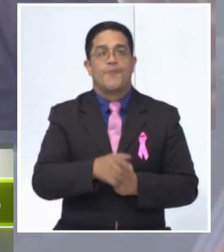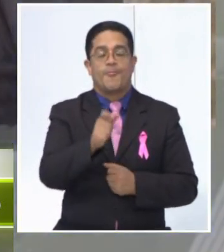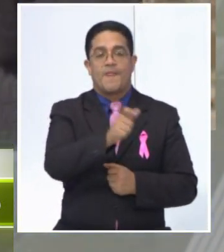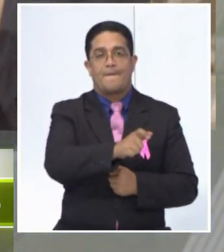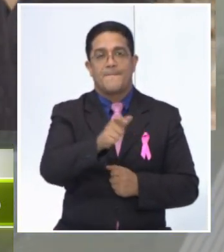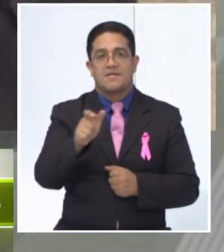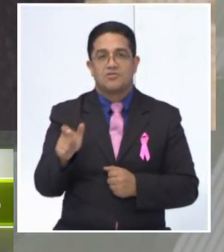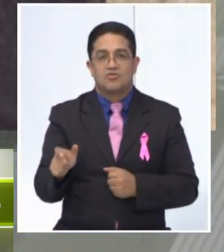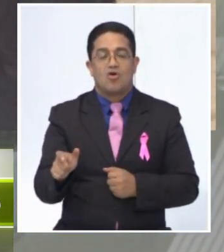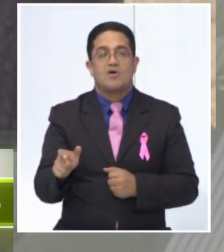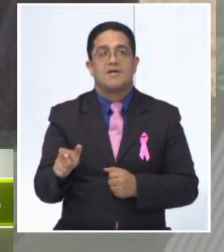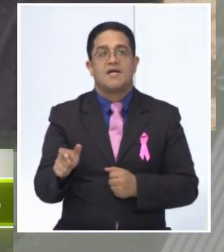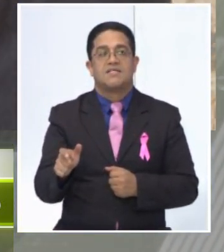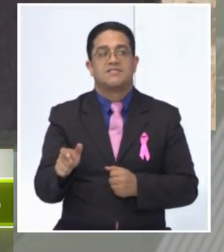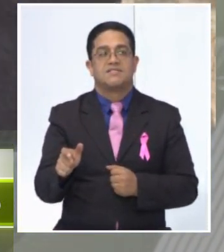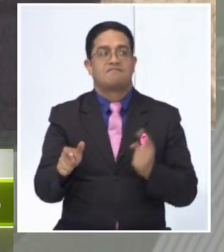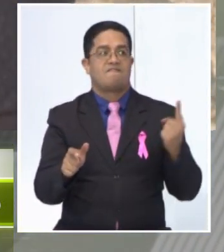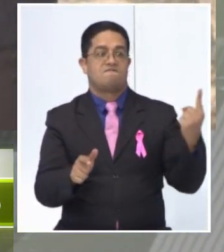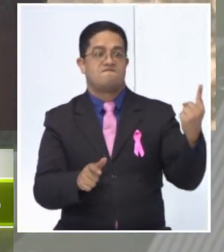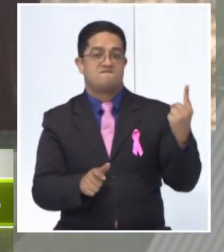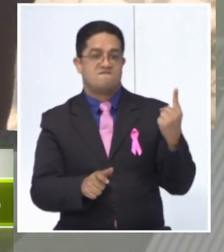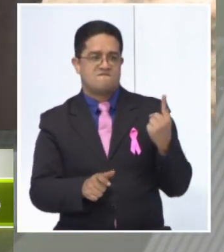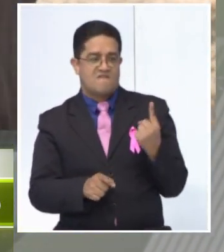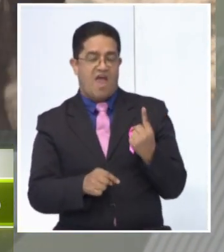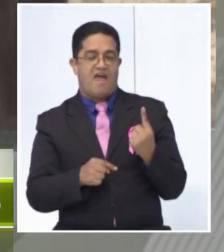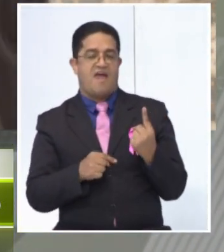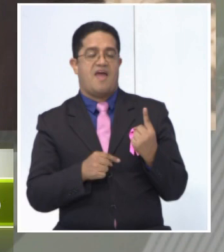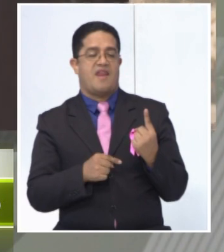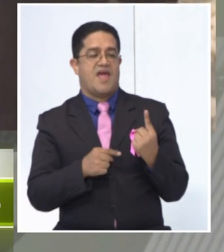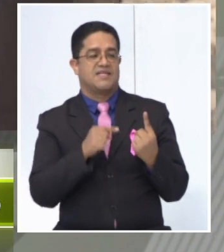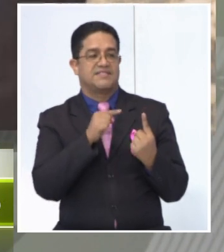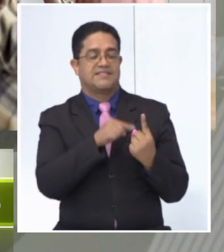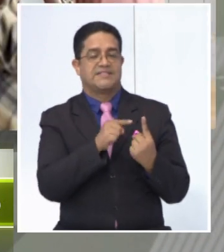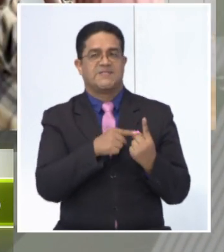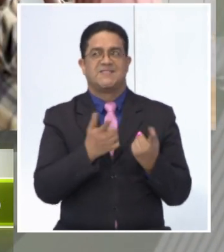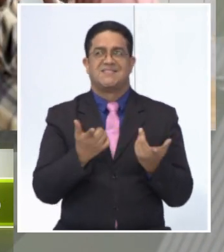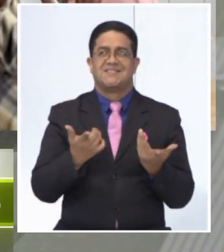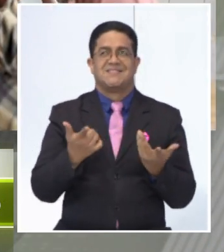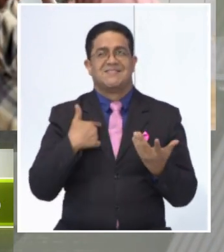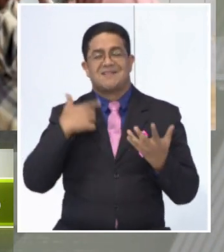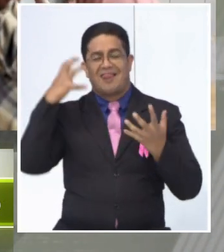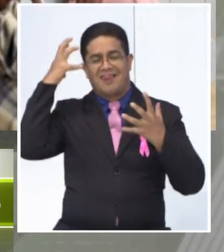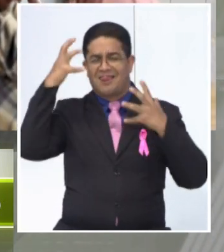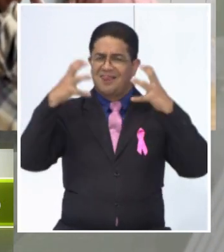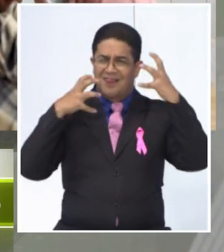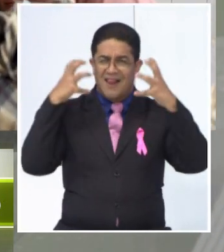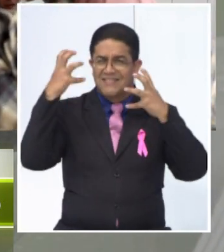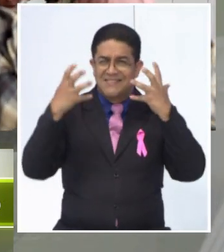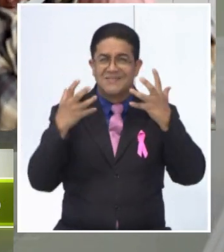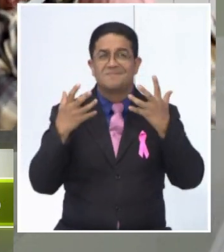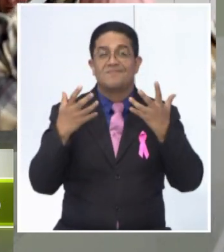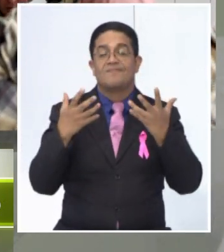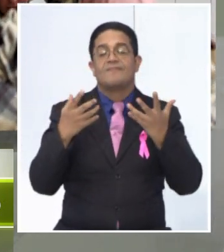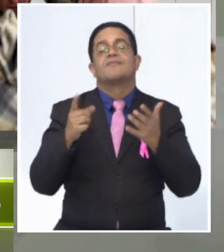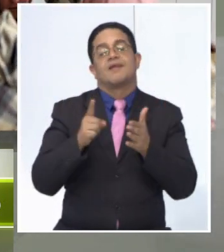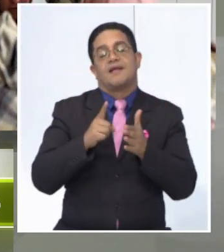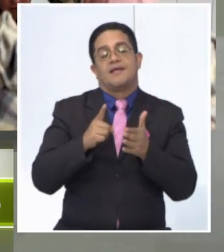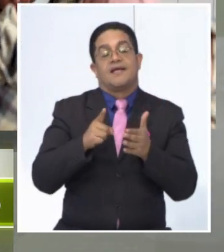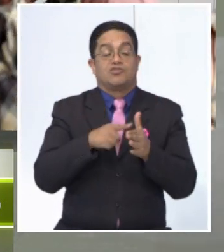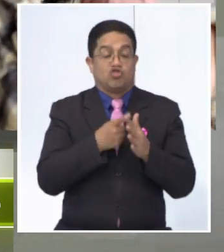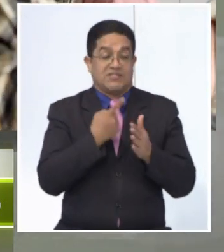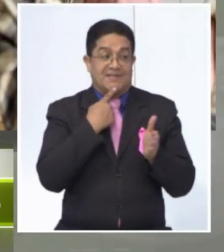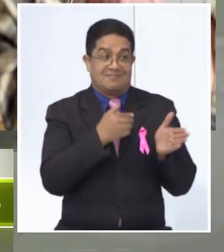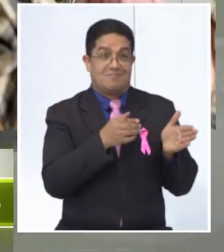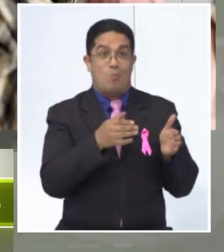generalmente llegan a la consulta con una gran carga emocional y una vez que, por ejemplo, cierran la